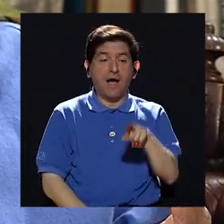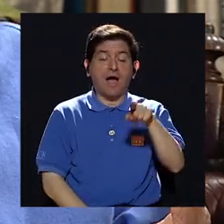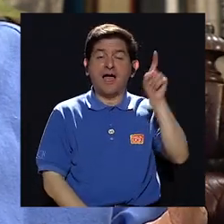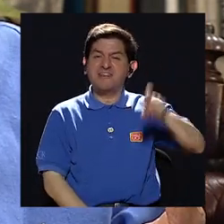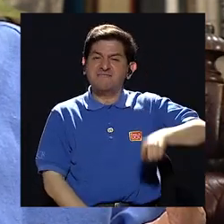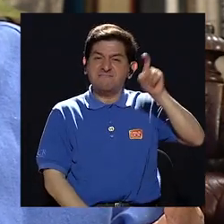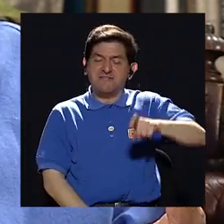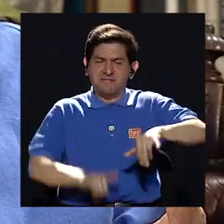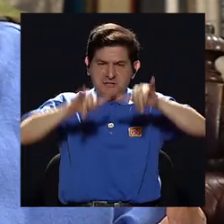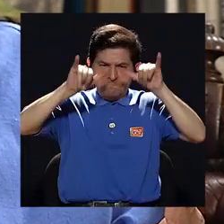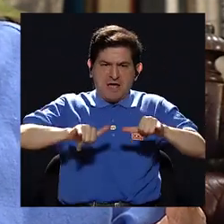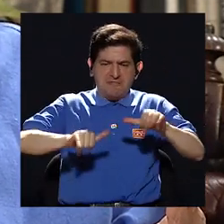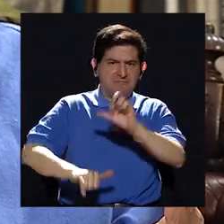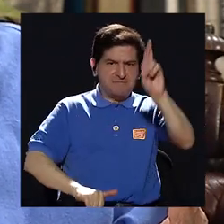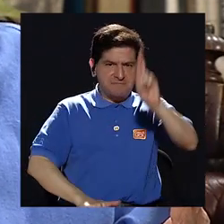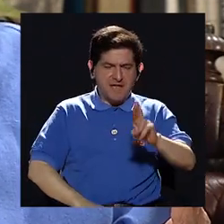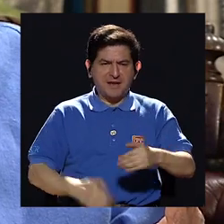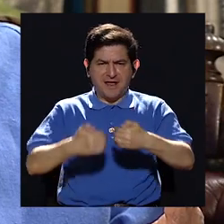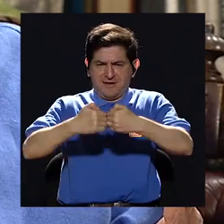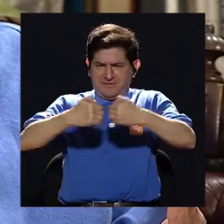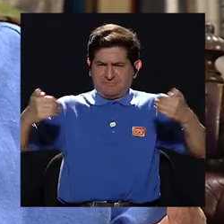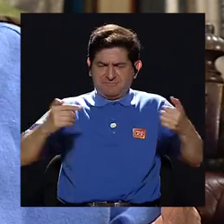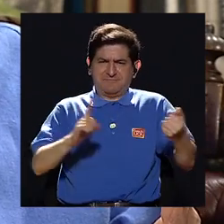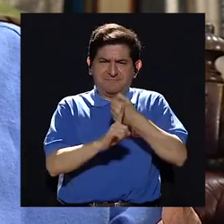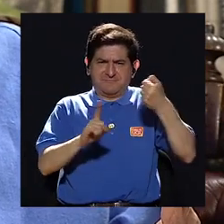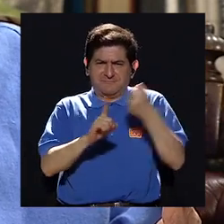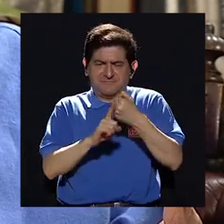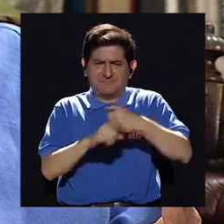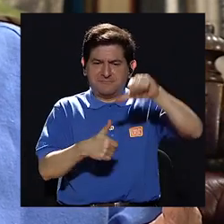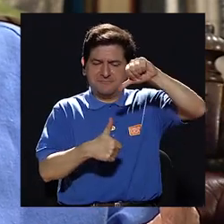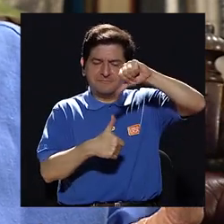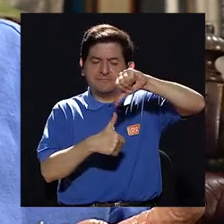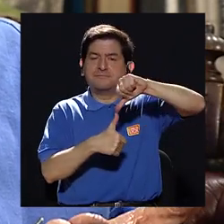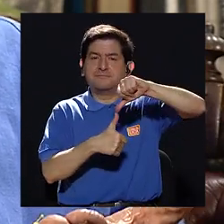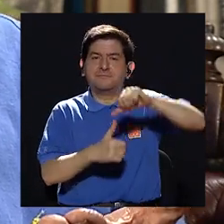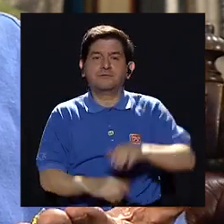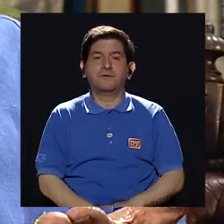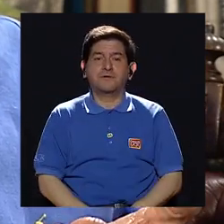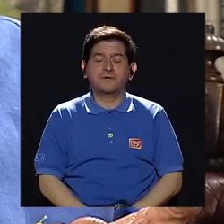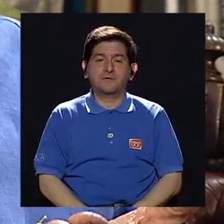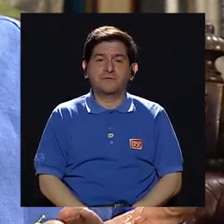esencial mantener a Costa Rica aislada de la violencia centroamericana,